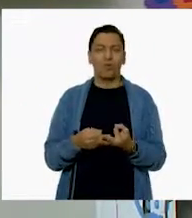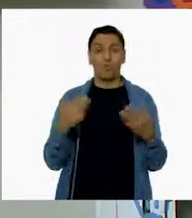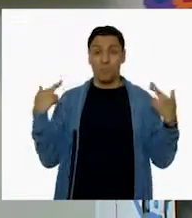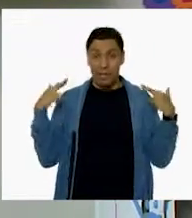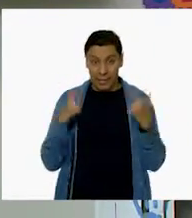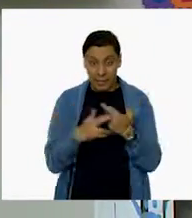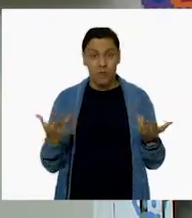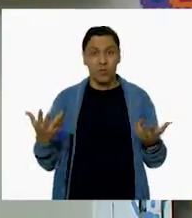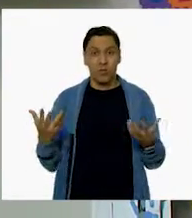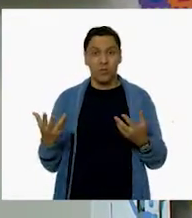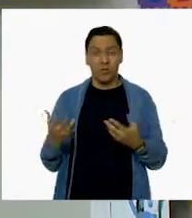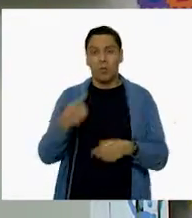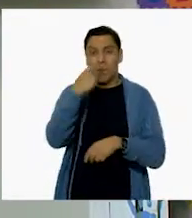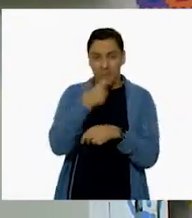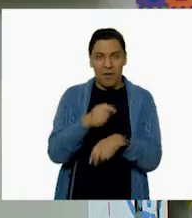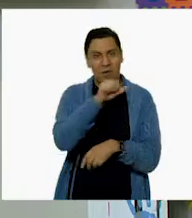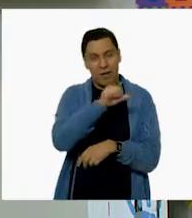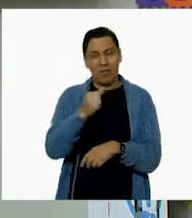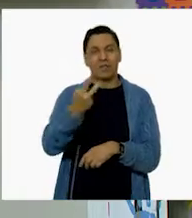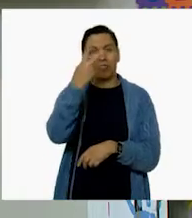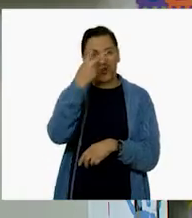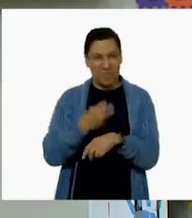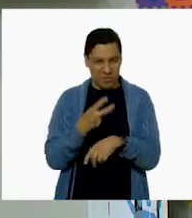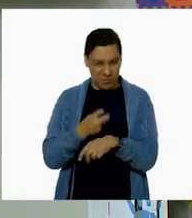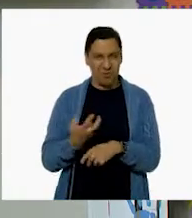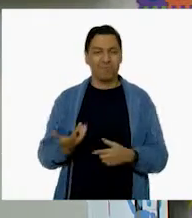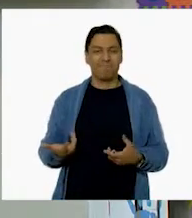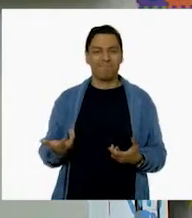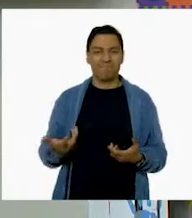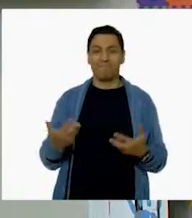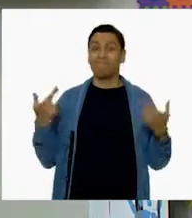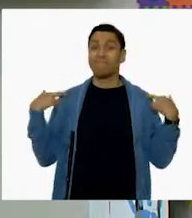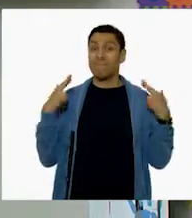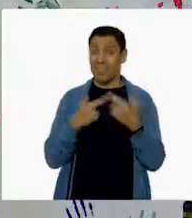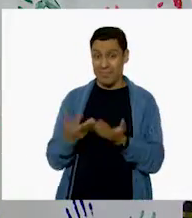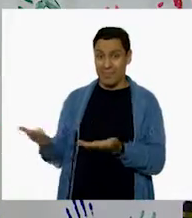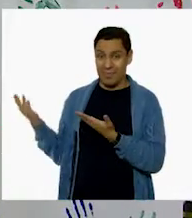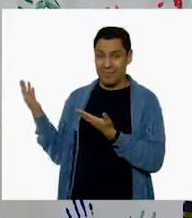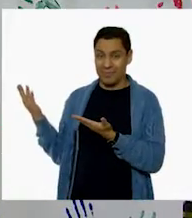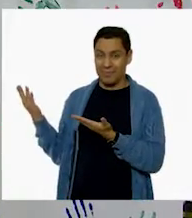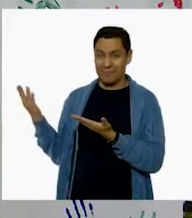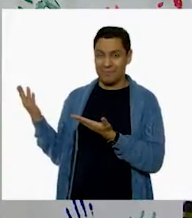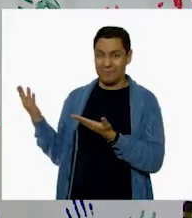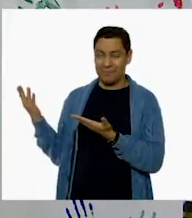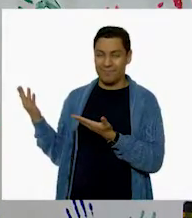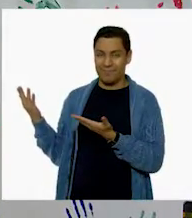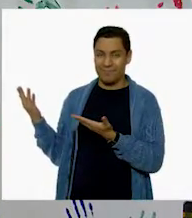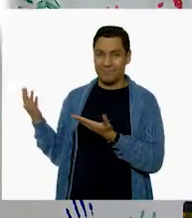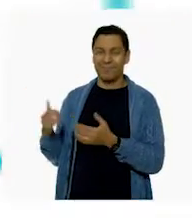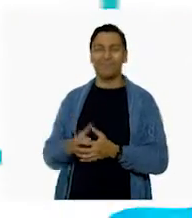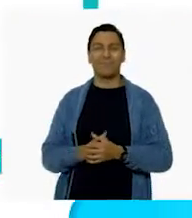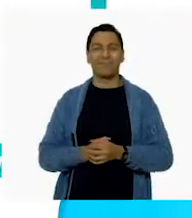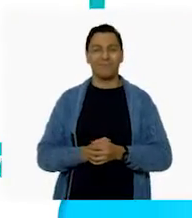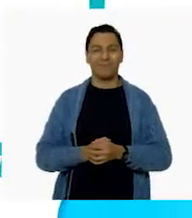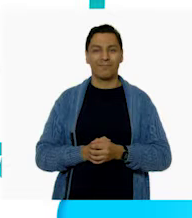las maestras y los maestros del primero y del segundo grado, así como a la maestra Lely Romero. Gracias maestra.